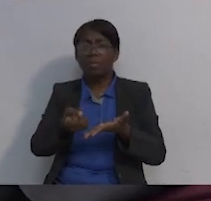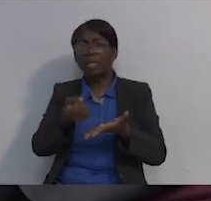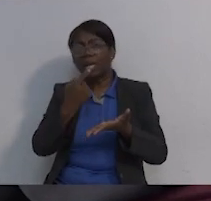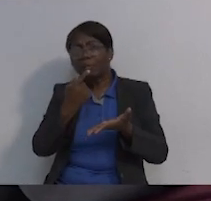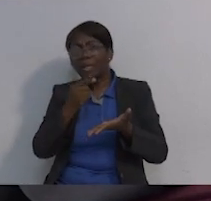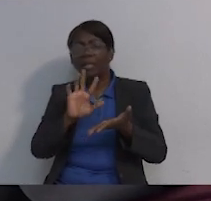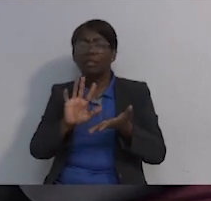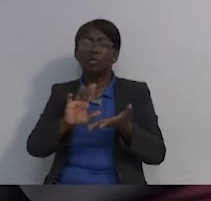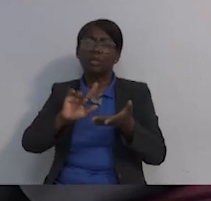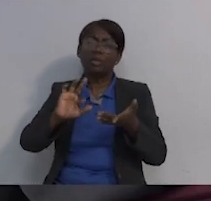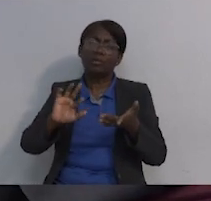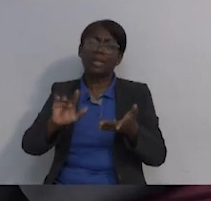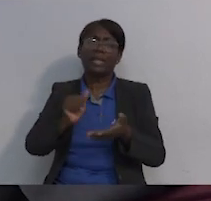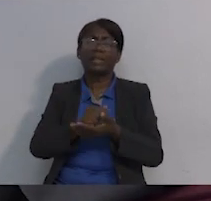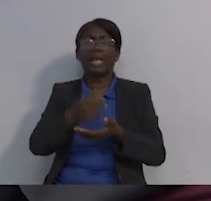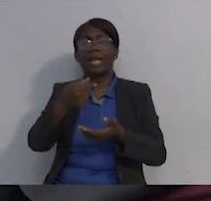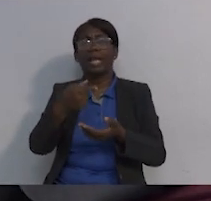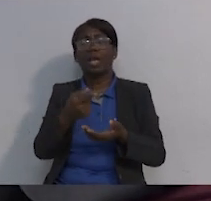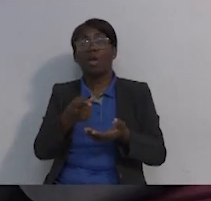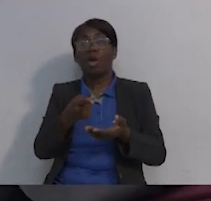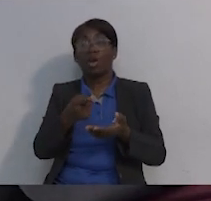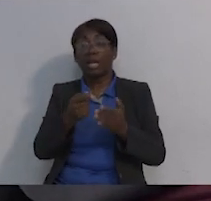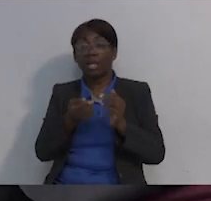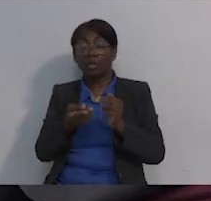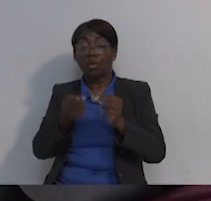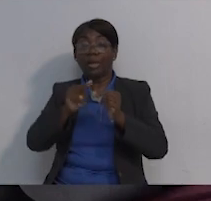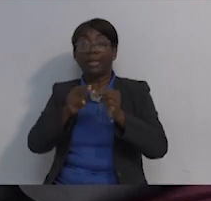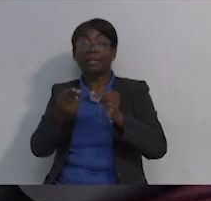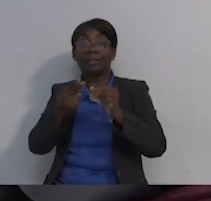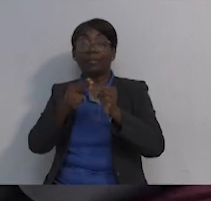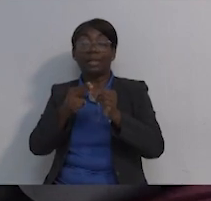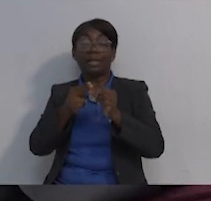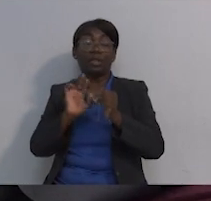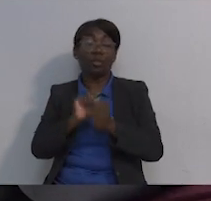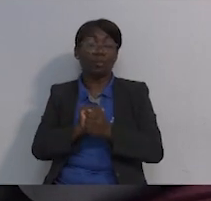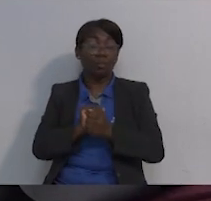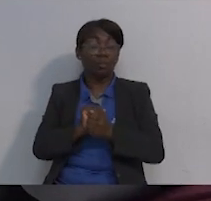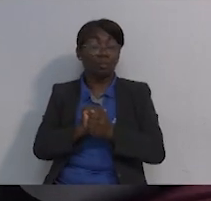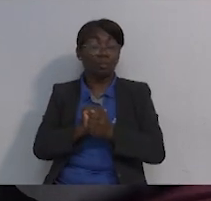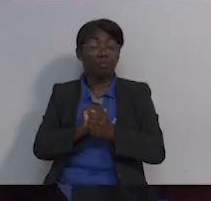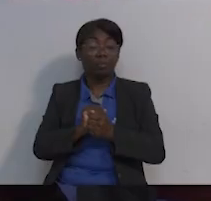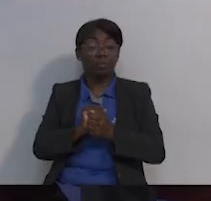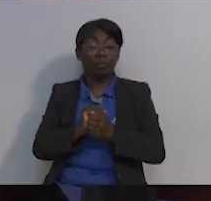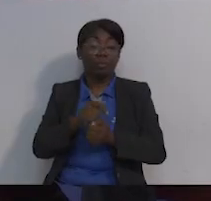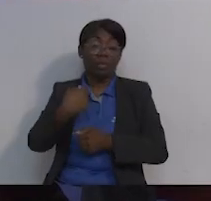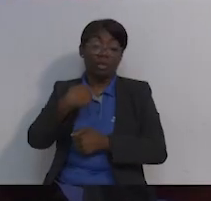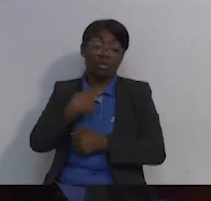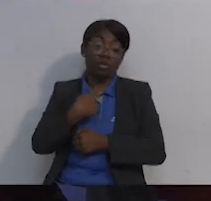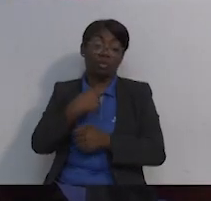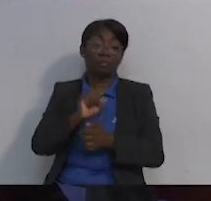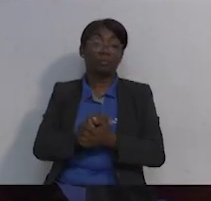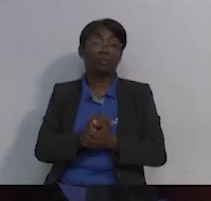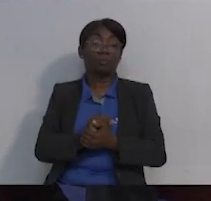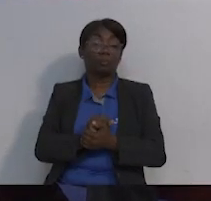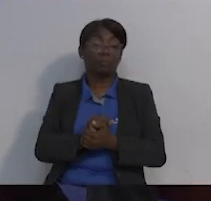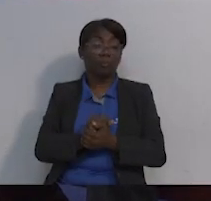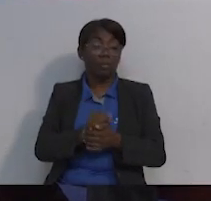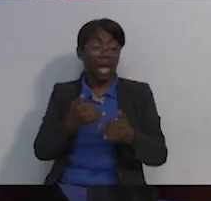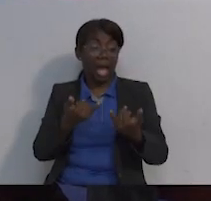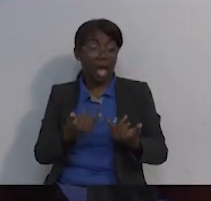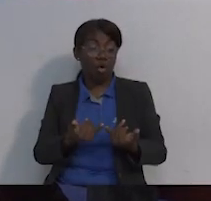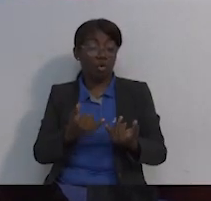neoangiogénesis que son marcadores de crecimiento tumoral, ¿no? Sí, bueno, yo ahora,